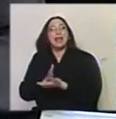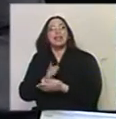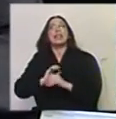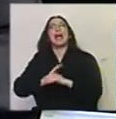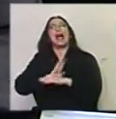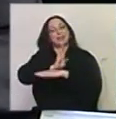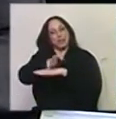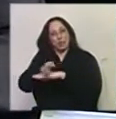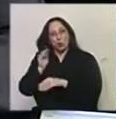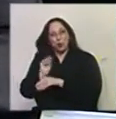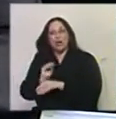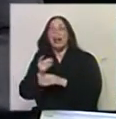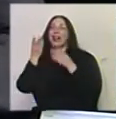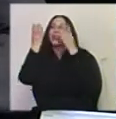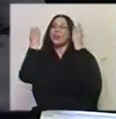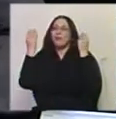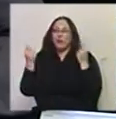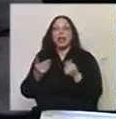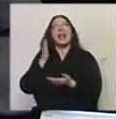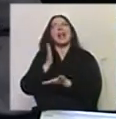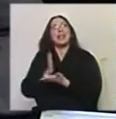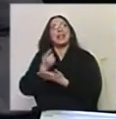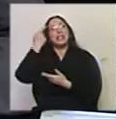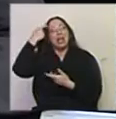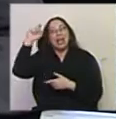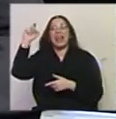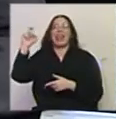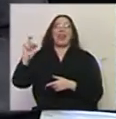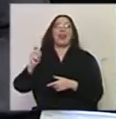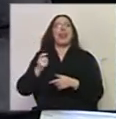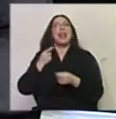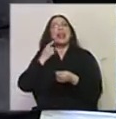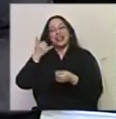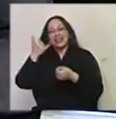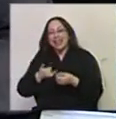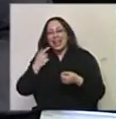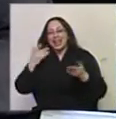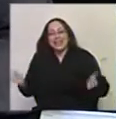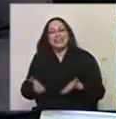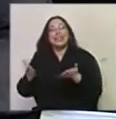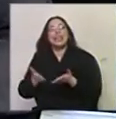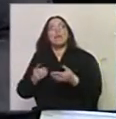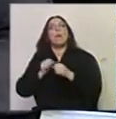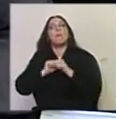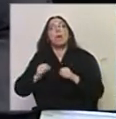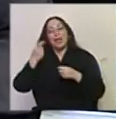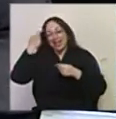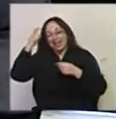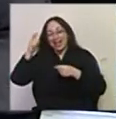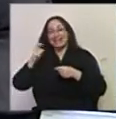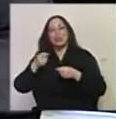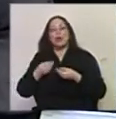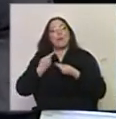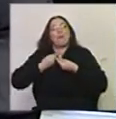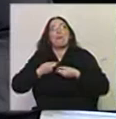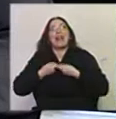la cultura, es un derecho disfrutarla, es un derecho crearla. Es un derecho tener los incentivos para poner esa creación en servicio. Quiere